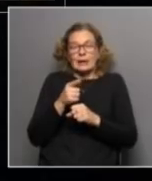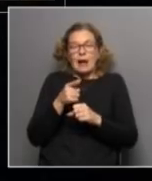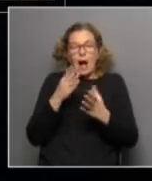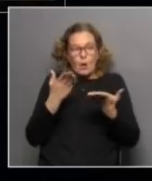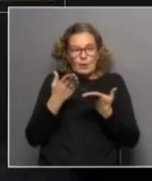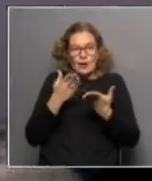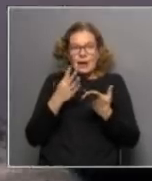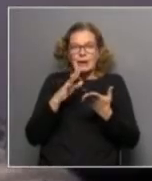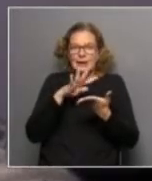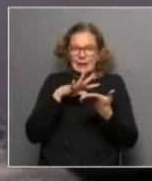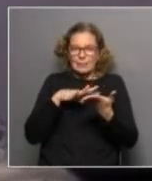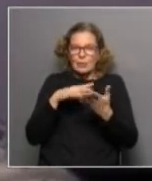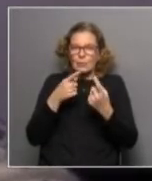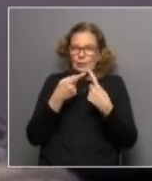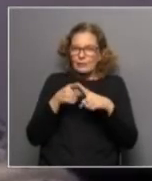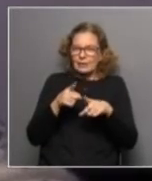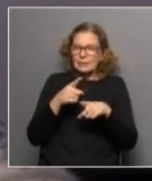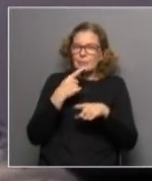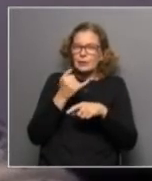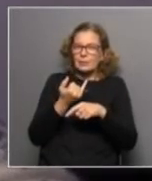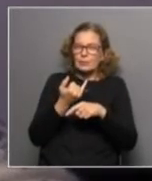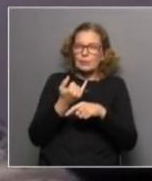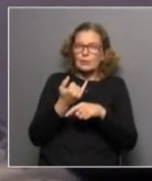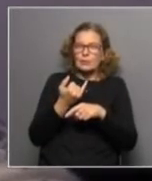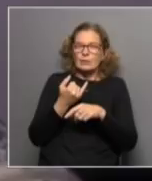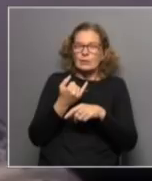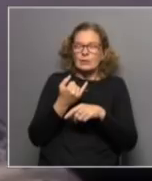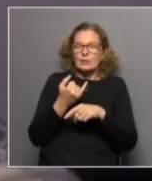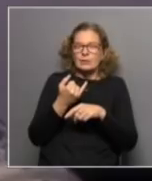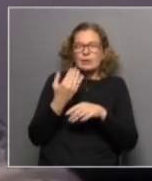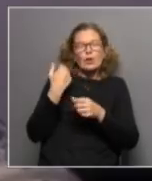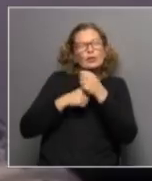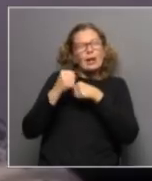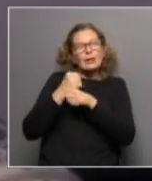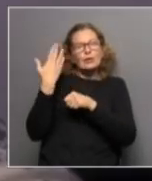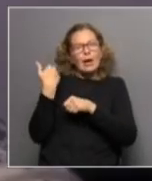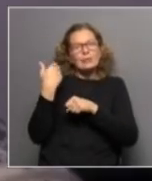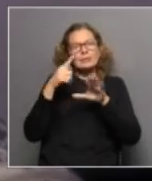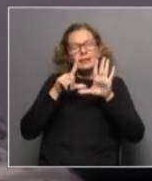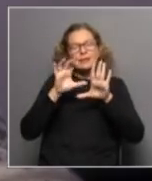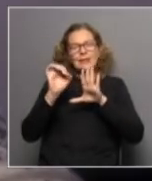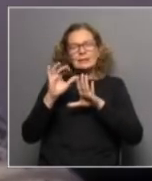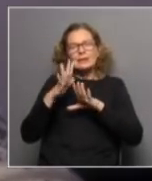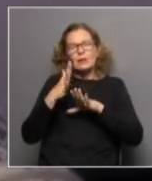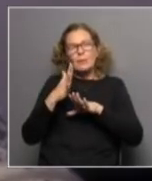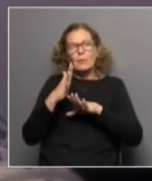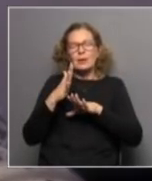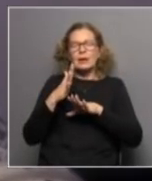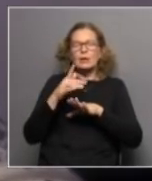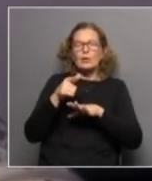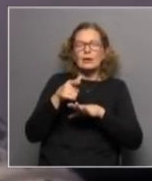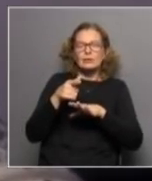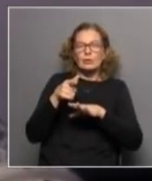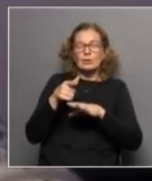actualmente es muy diferente de cómo en la década del 70 y en el 2000 se